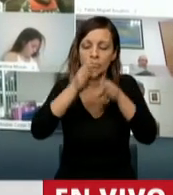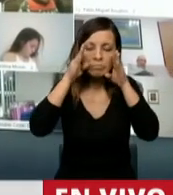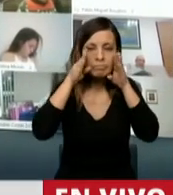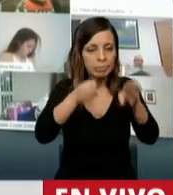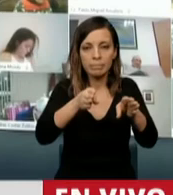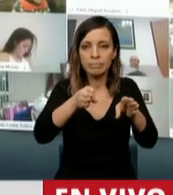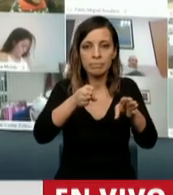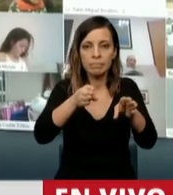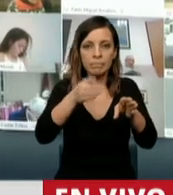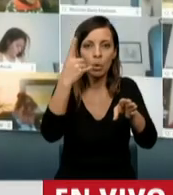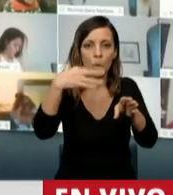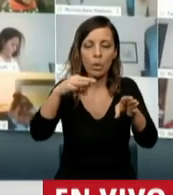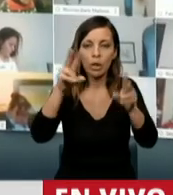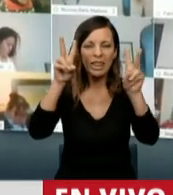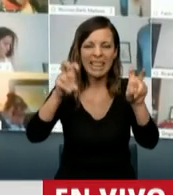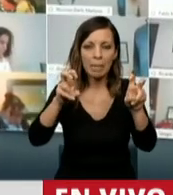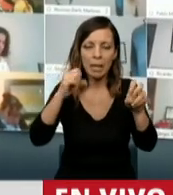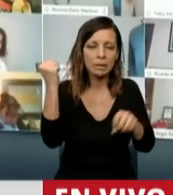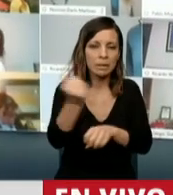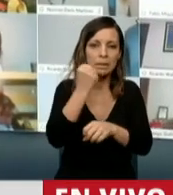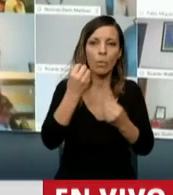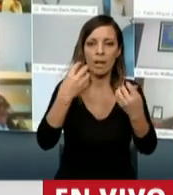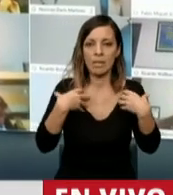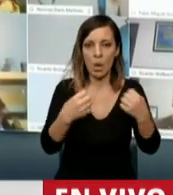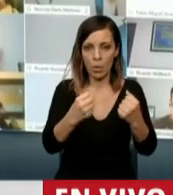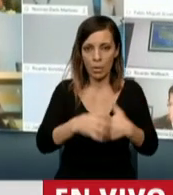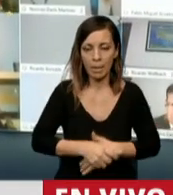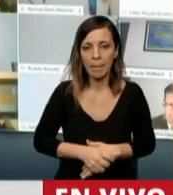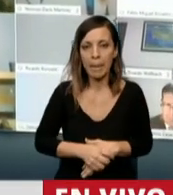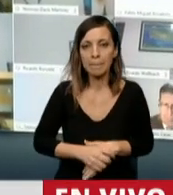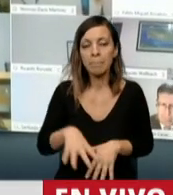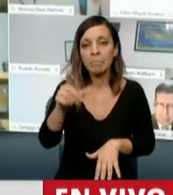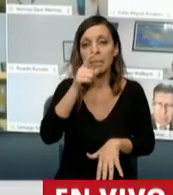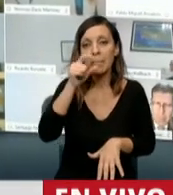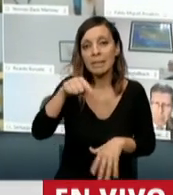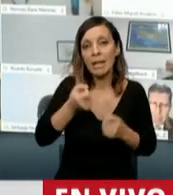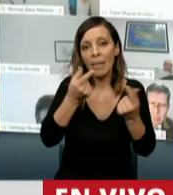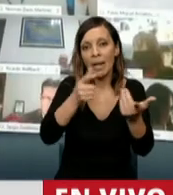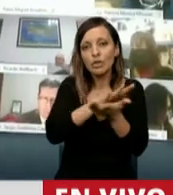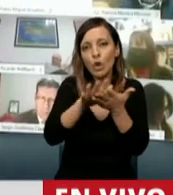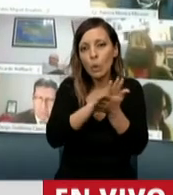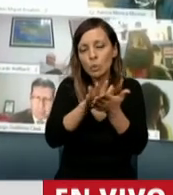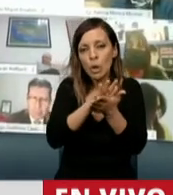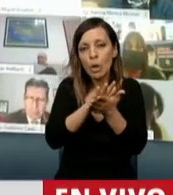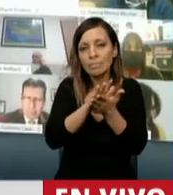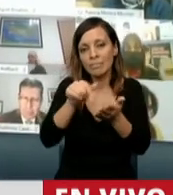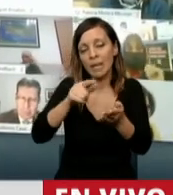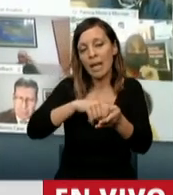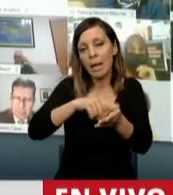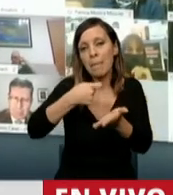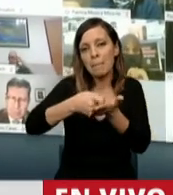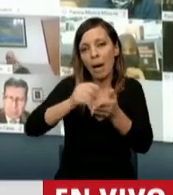únicamente, la salud. Me parece que este parche, que es una moratoria,